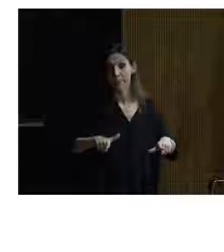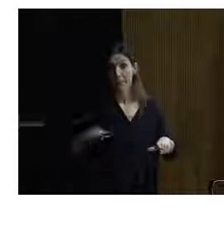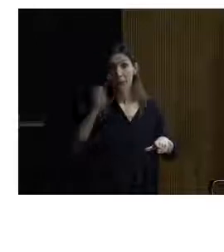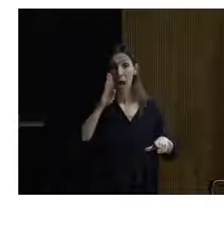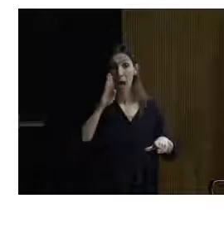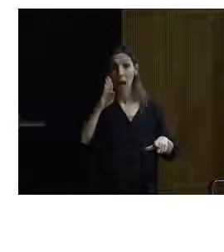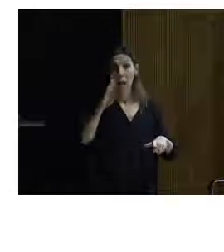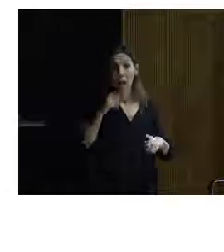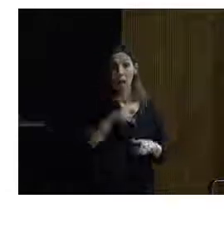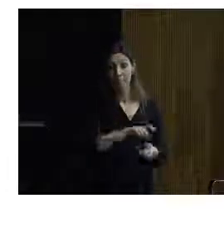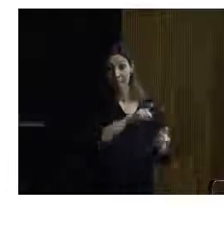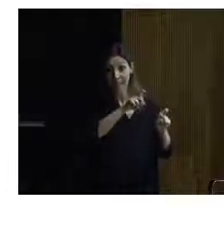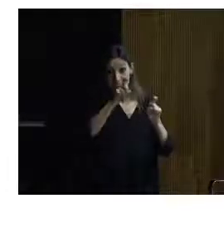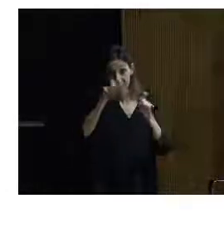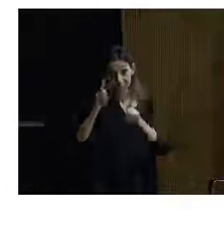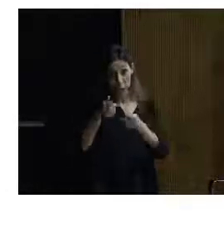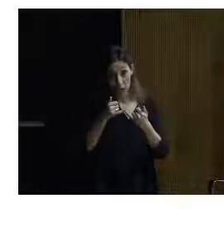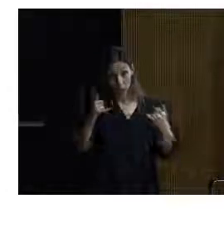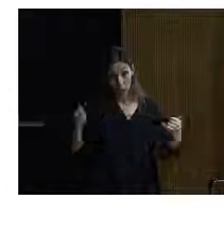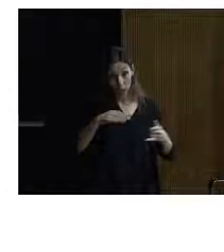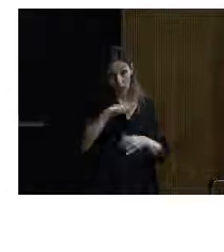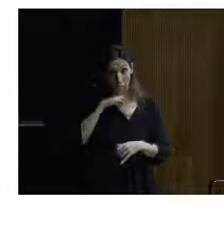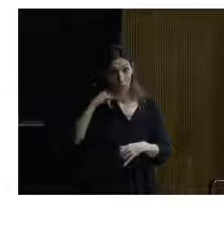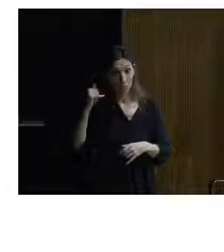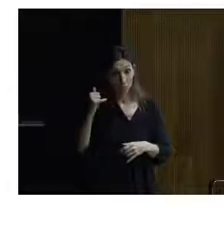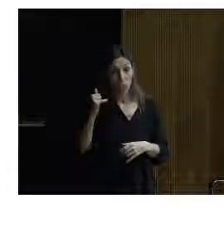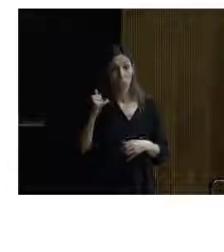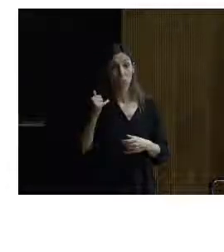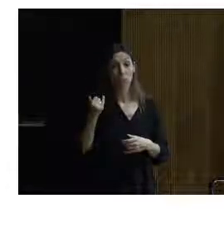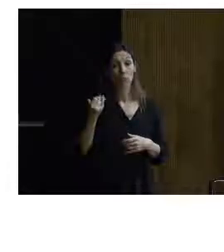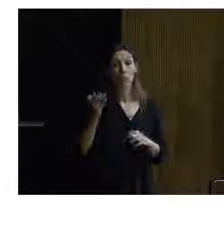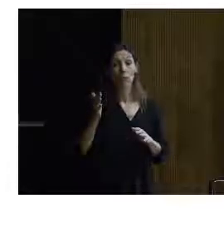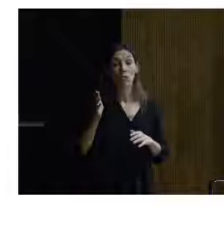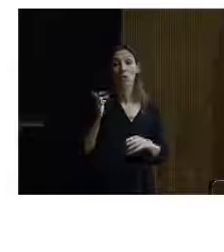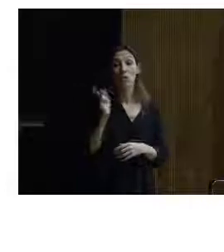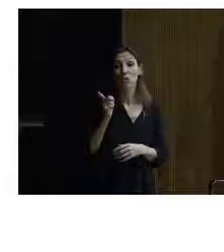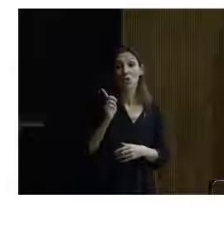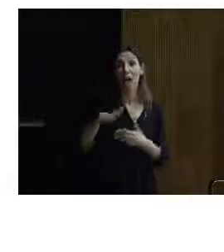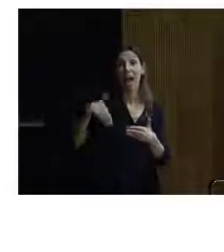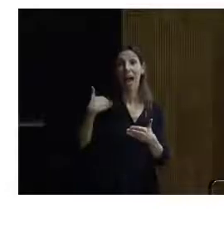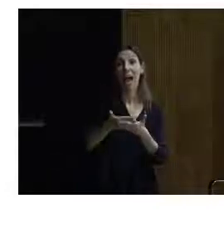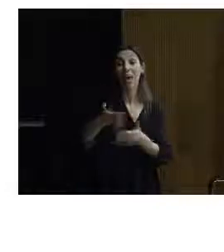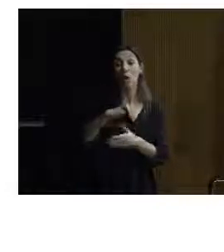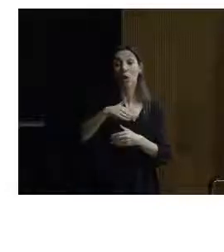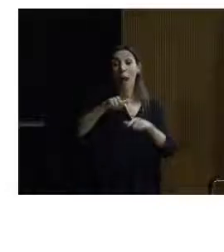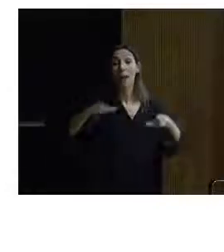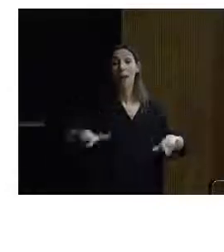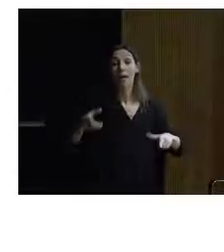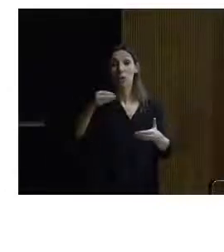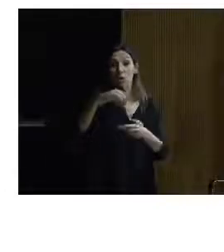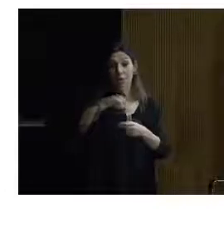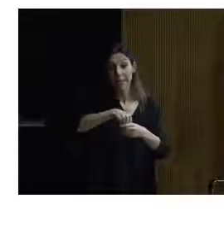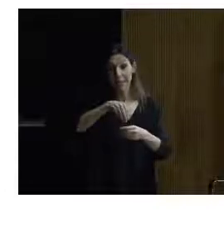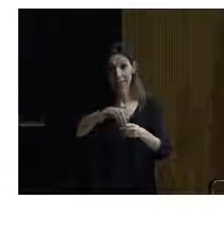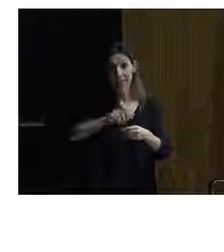Este es el recorrido con la línea azul del recorrido que lleva solamente hasta el interior del patio. O sea, después de eso ya no